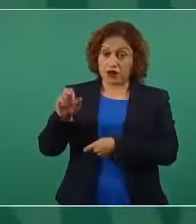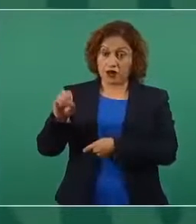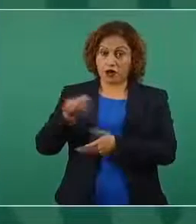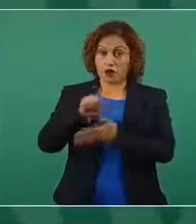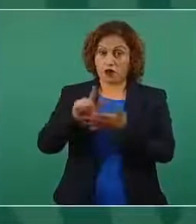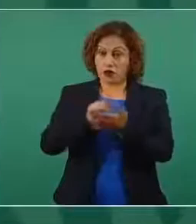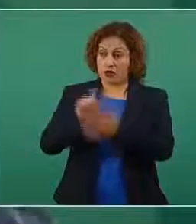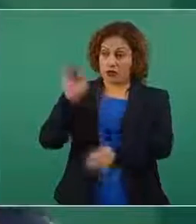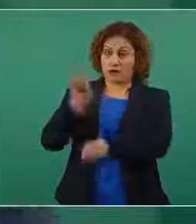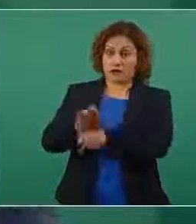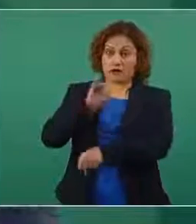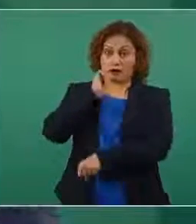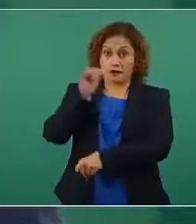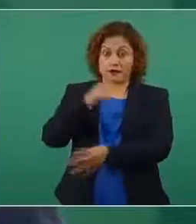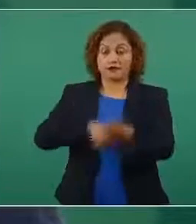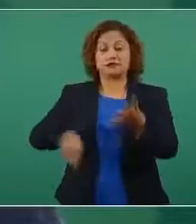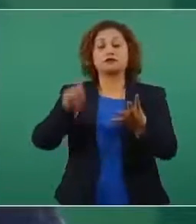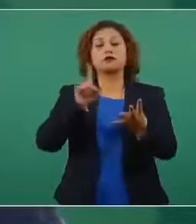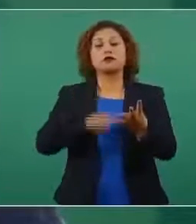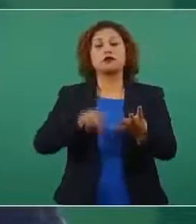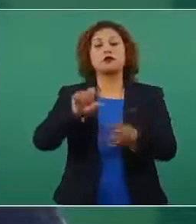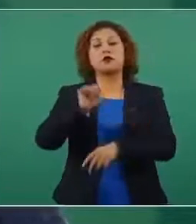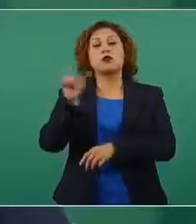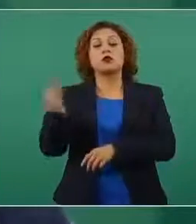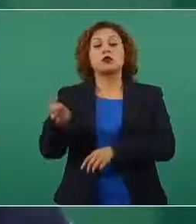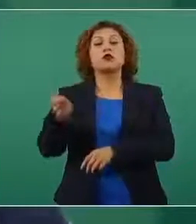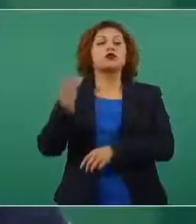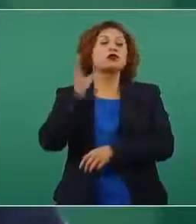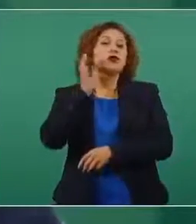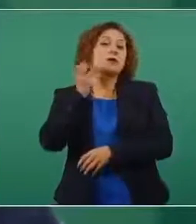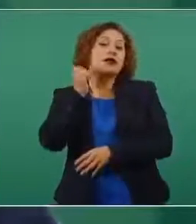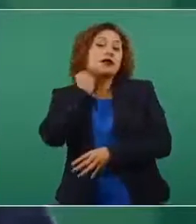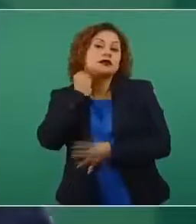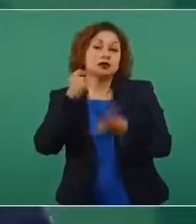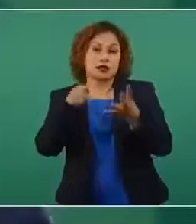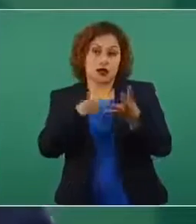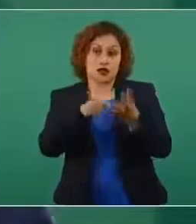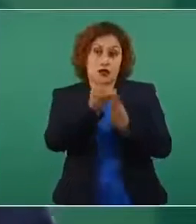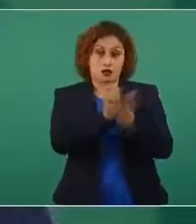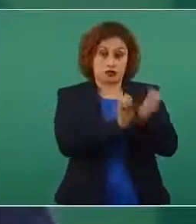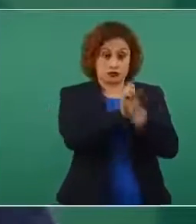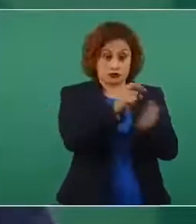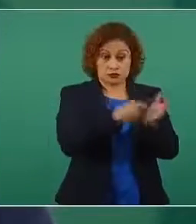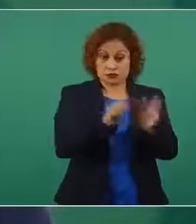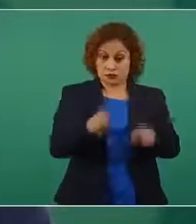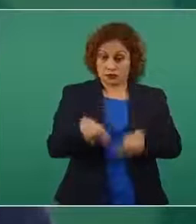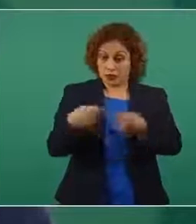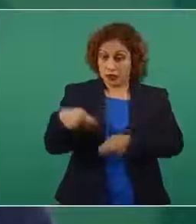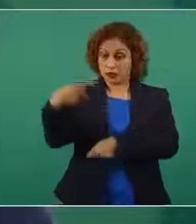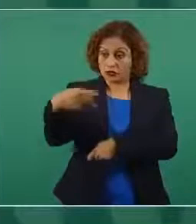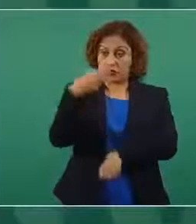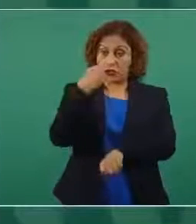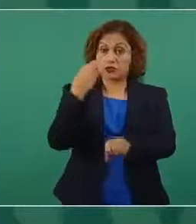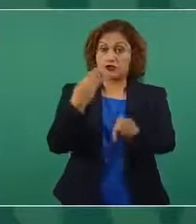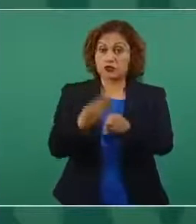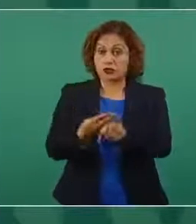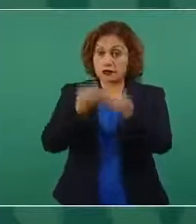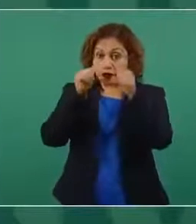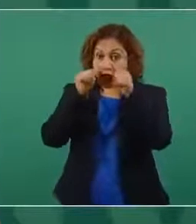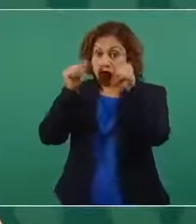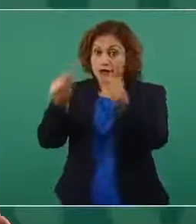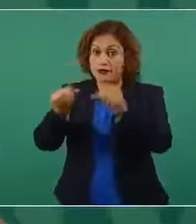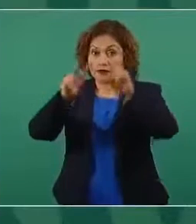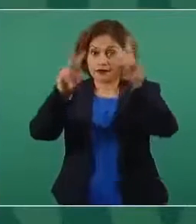el Senado, que de acuerdo a la Constitución tiene facultades para intervenir en casos